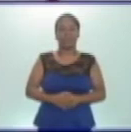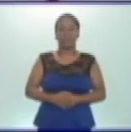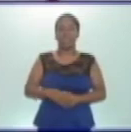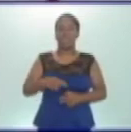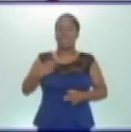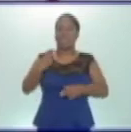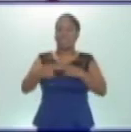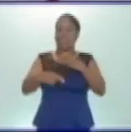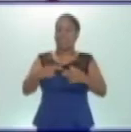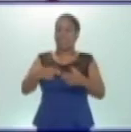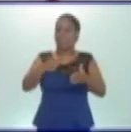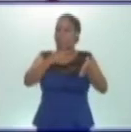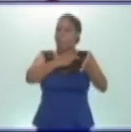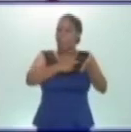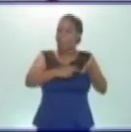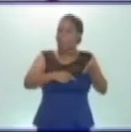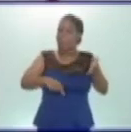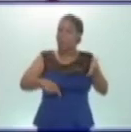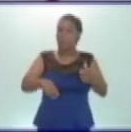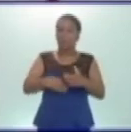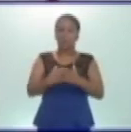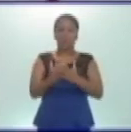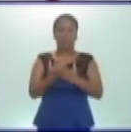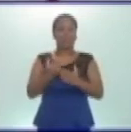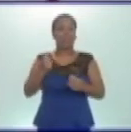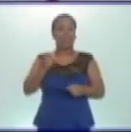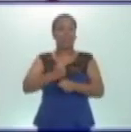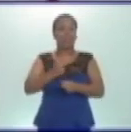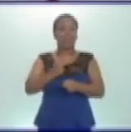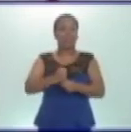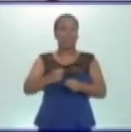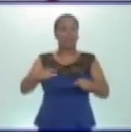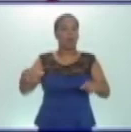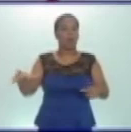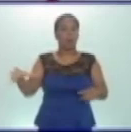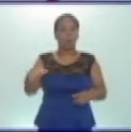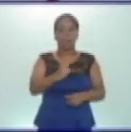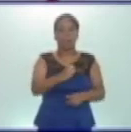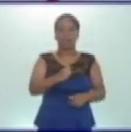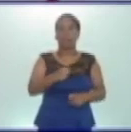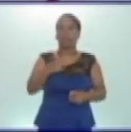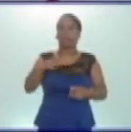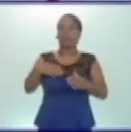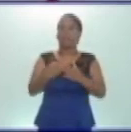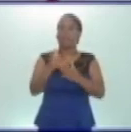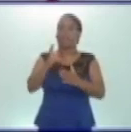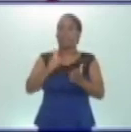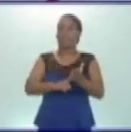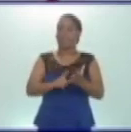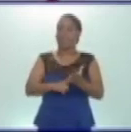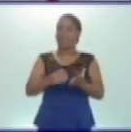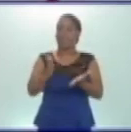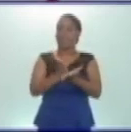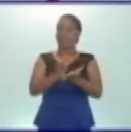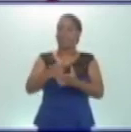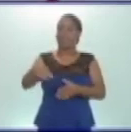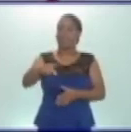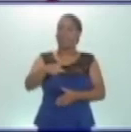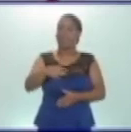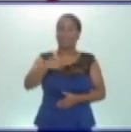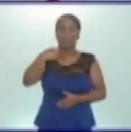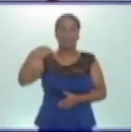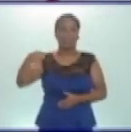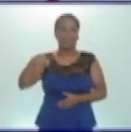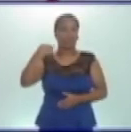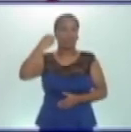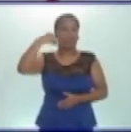Elabora un menú completo para un día de trabajo de tus padres y de estudio para ti. Especifica lo que van a desayunar, almorzar